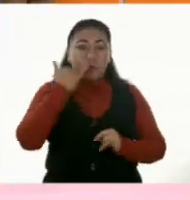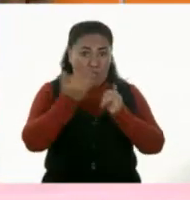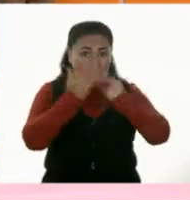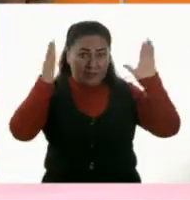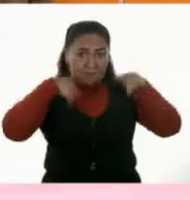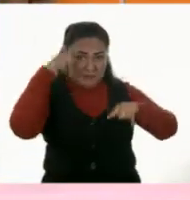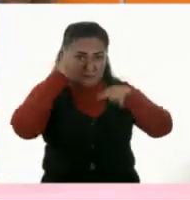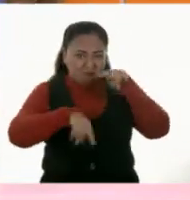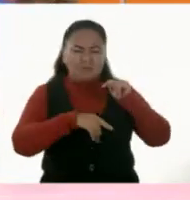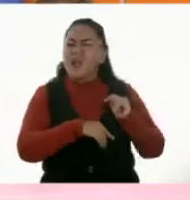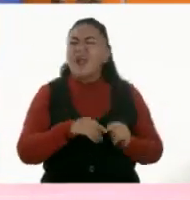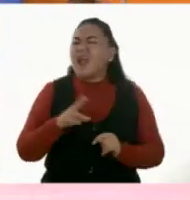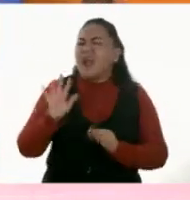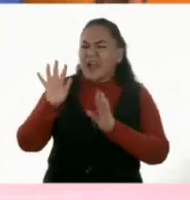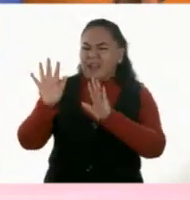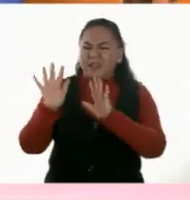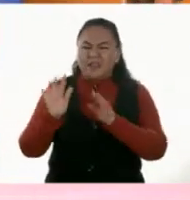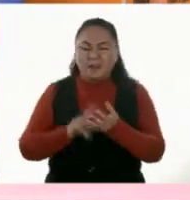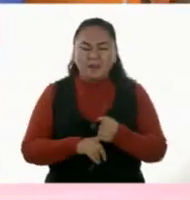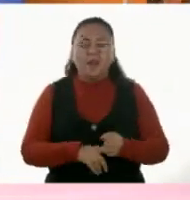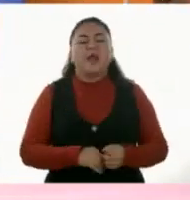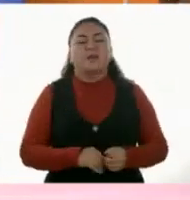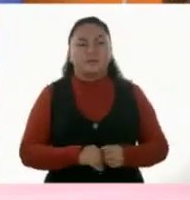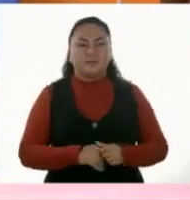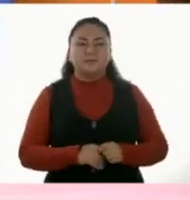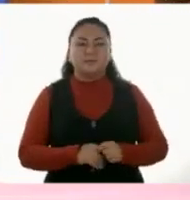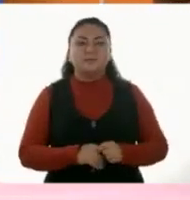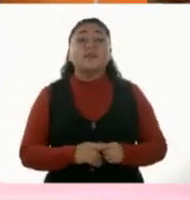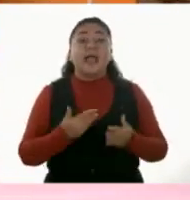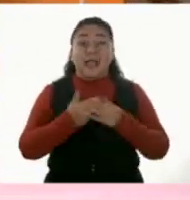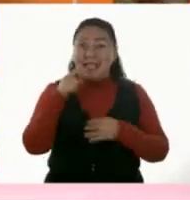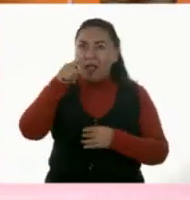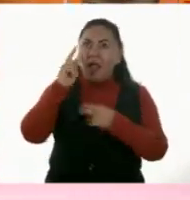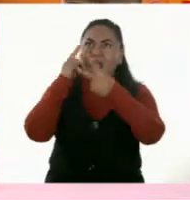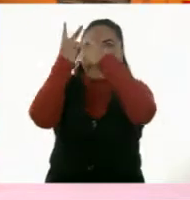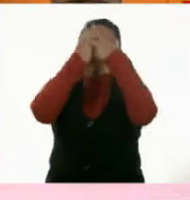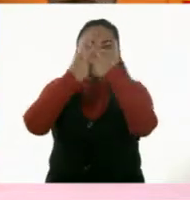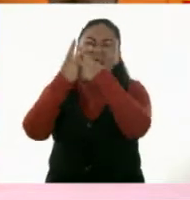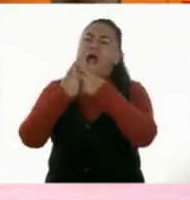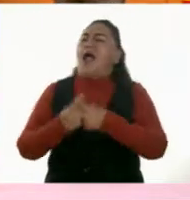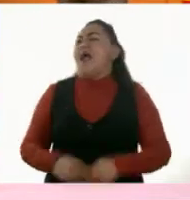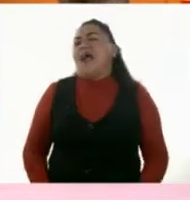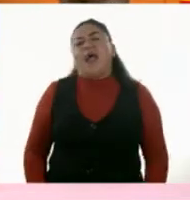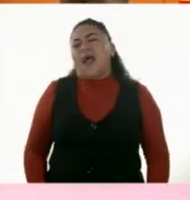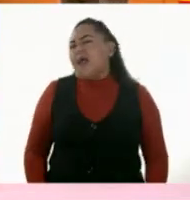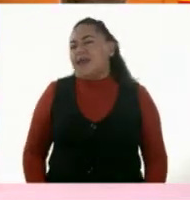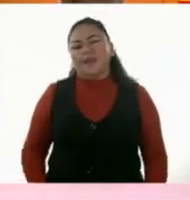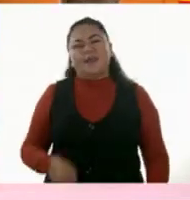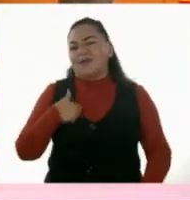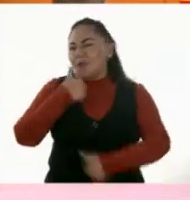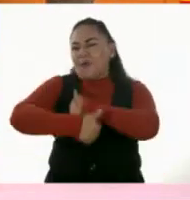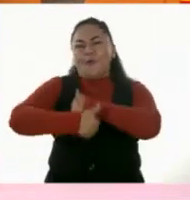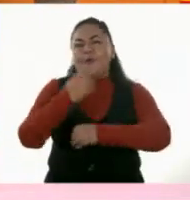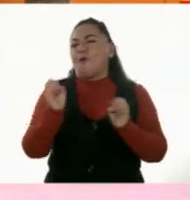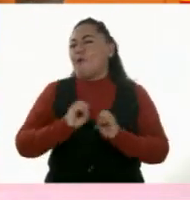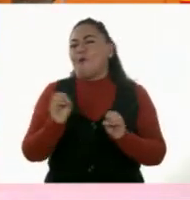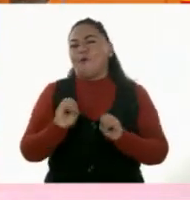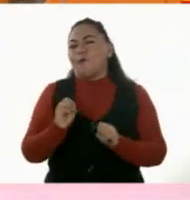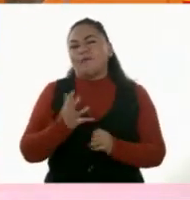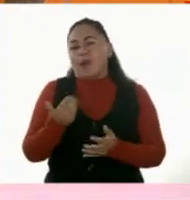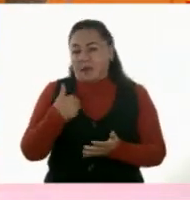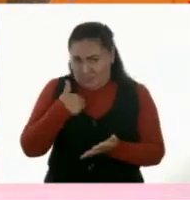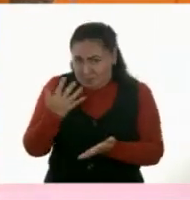Eh, lo puedes dejar. ¿Este lo puedo? Sí, lo puedes dejar. Estas son estrellitas, así no se vale. Todavía no concurso. ¿Y ya las